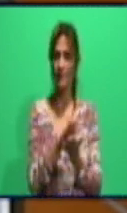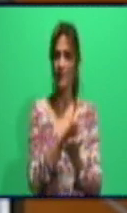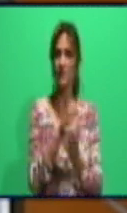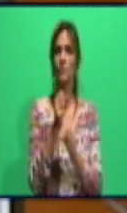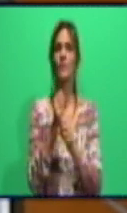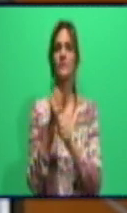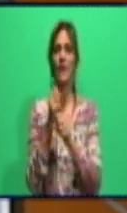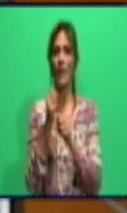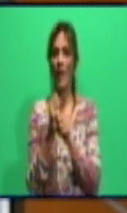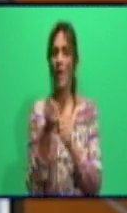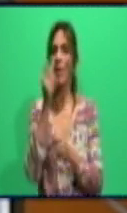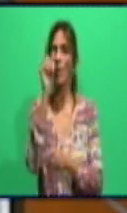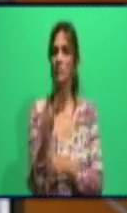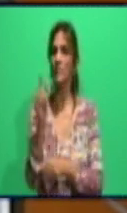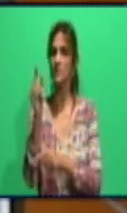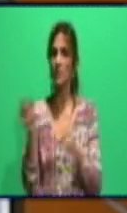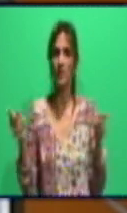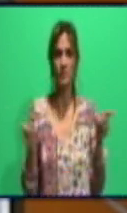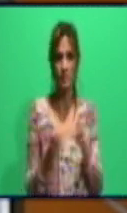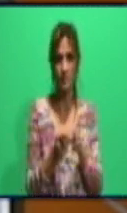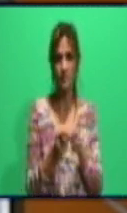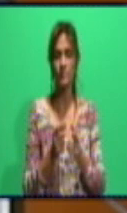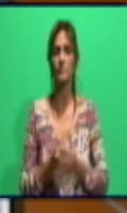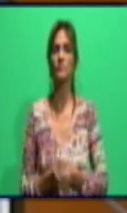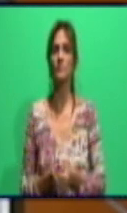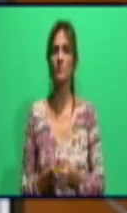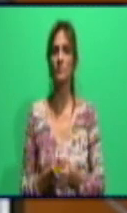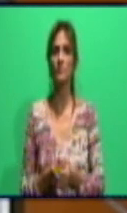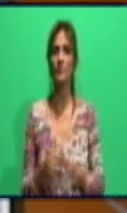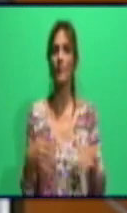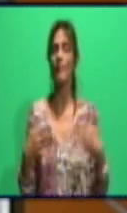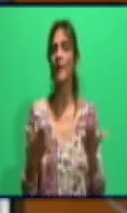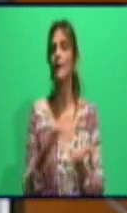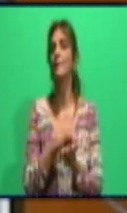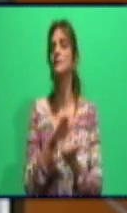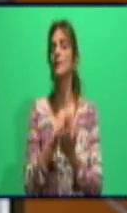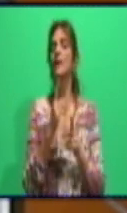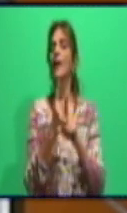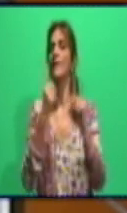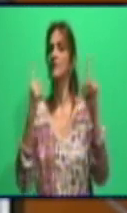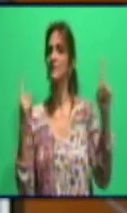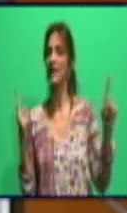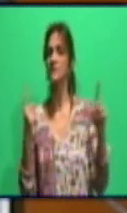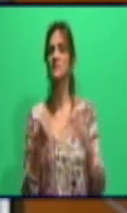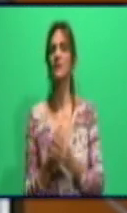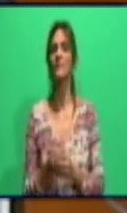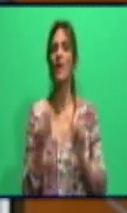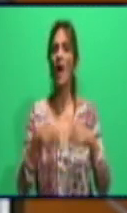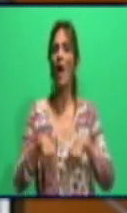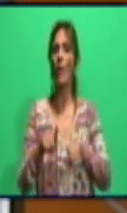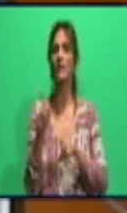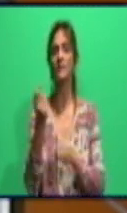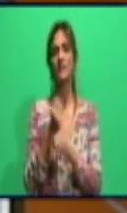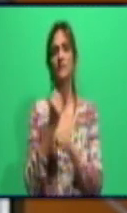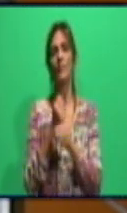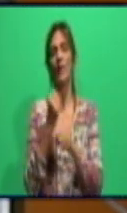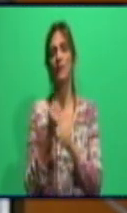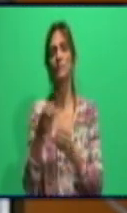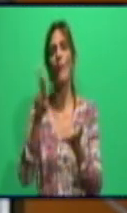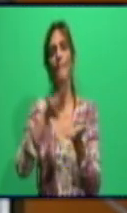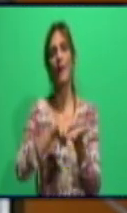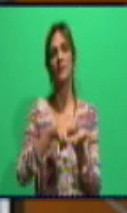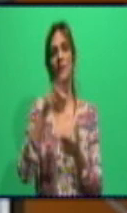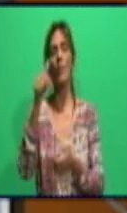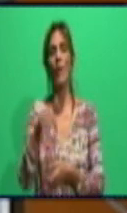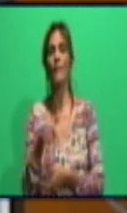mantener la distancia, pues es necesario proteger al personal también. Están laborando en este momento martes, jueves y sábados en el horario de